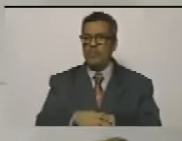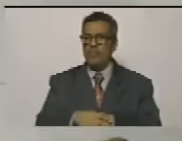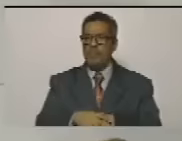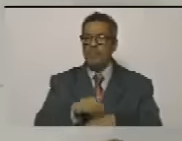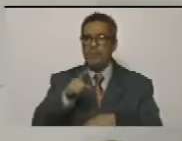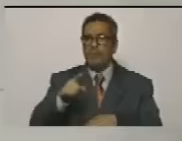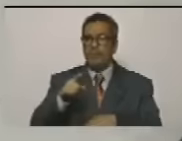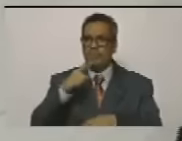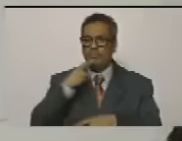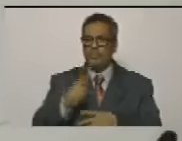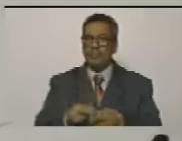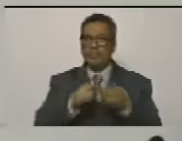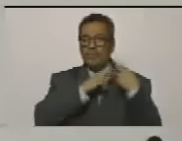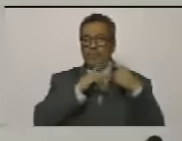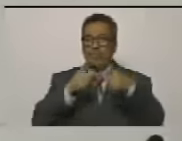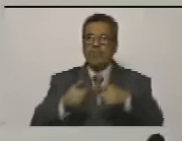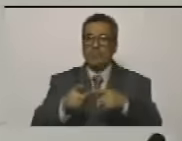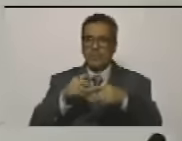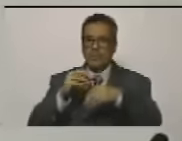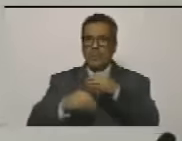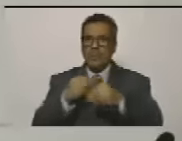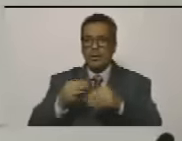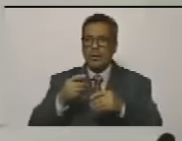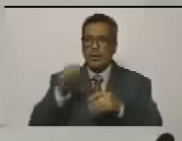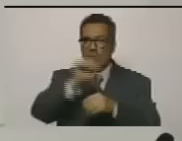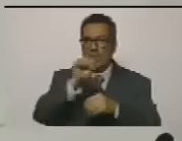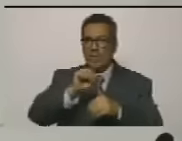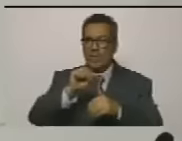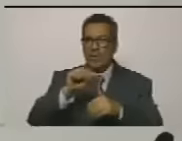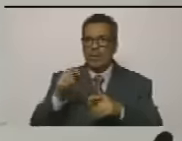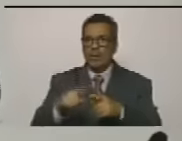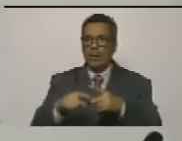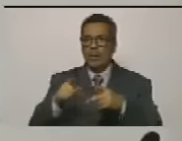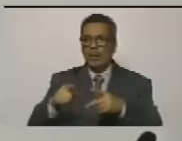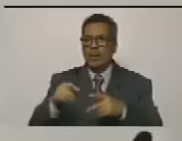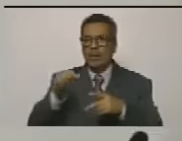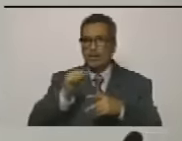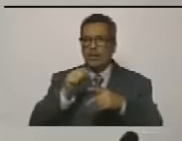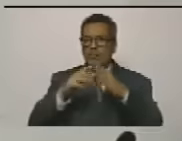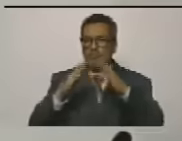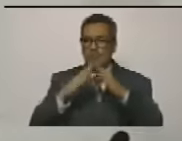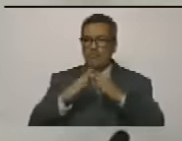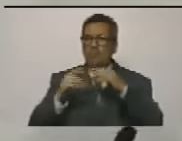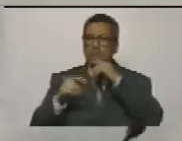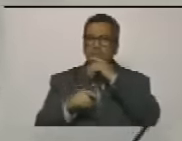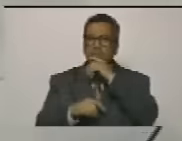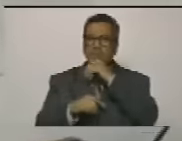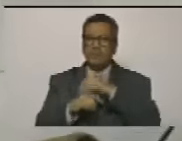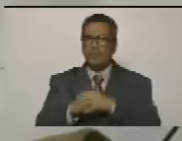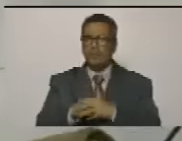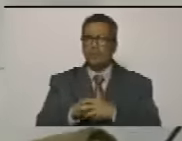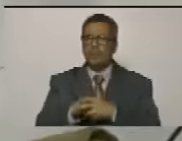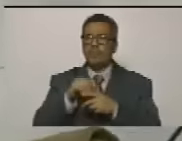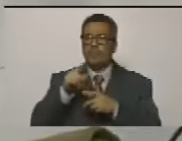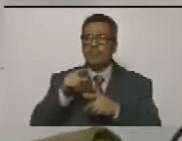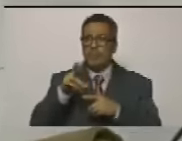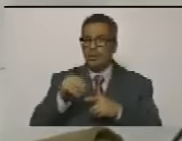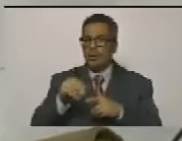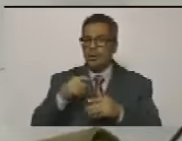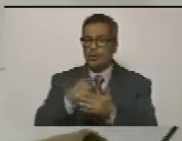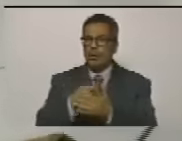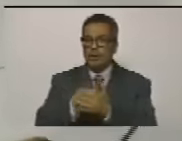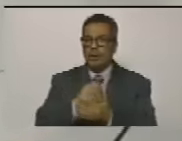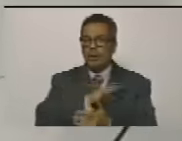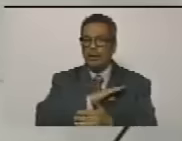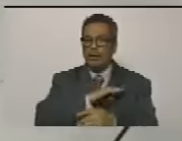si usted le vende si un carro a cuotas a alguien o le alquila una residencia a alguien y ese alguien no le paga